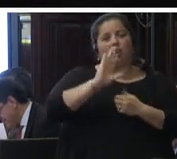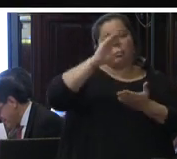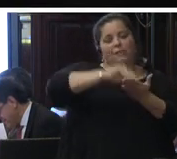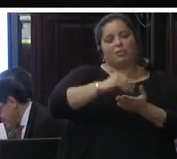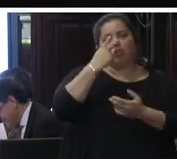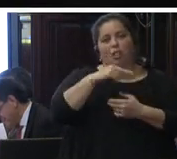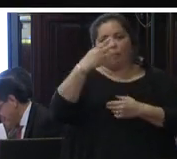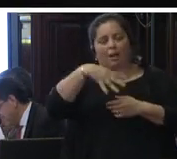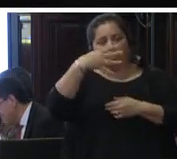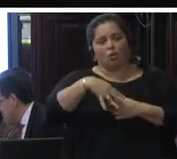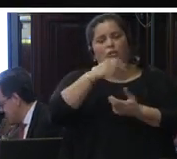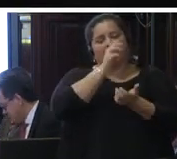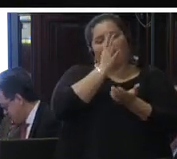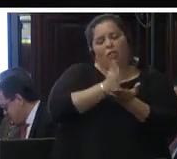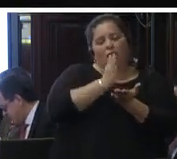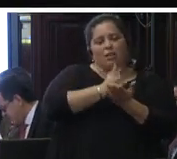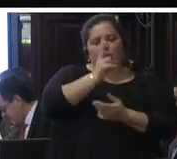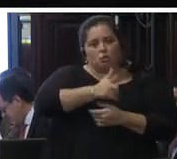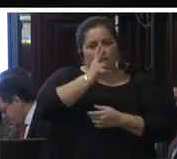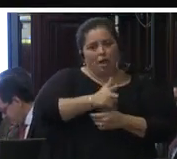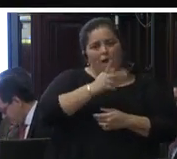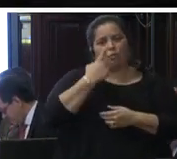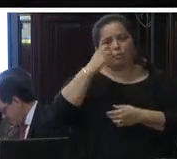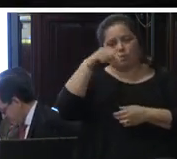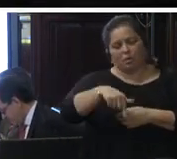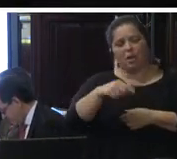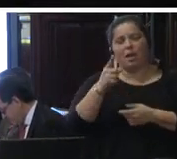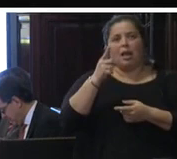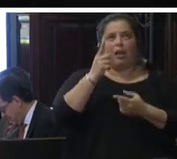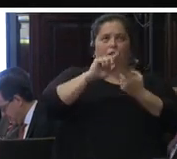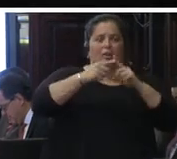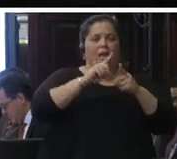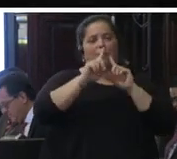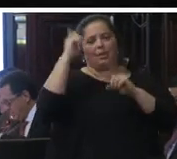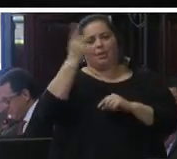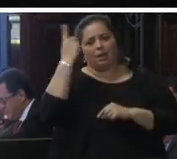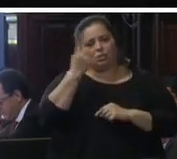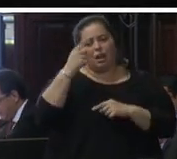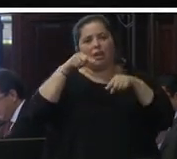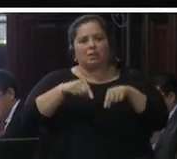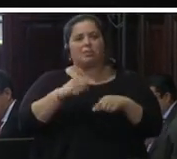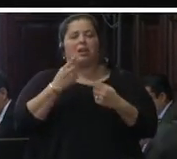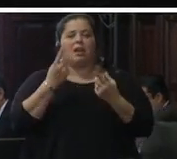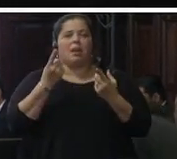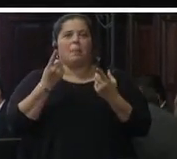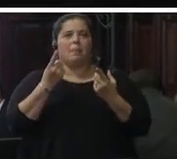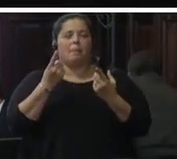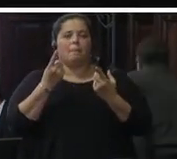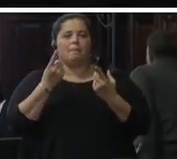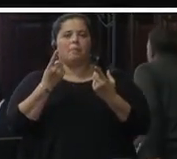los derechos humanos contenidos en la Constitución y en los tratados internacionales constituyen el parámetro de